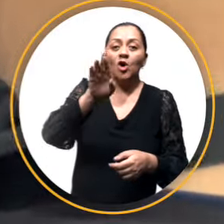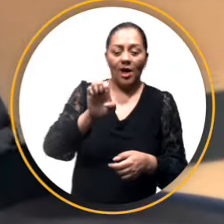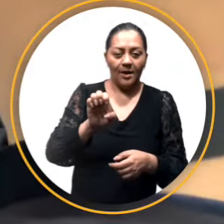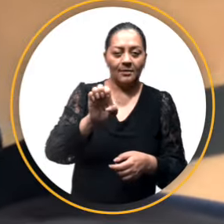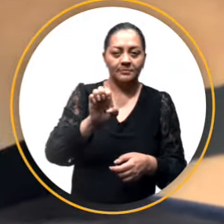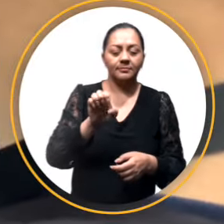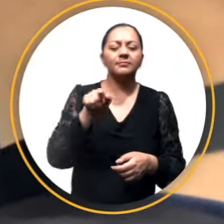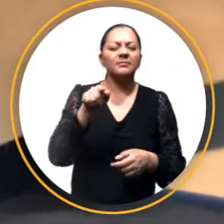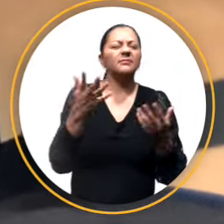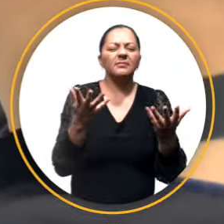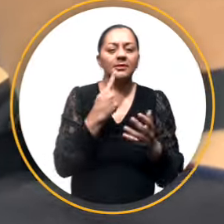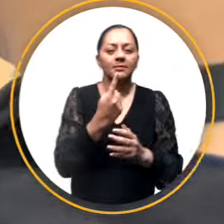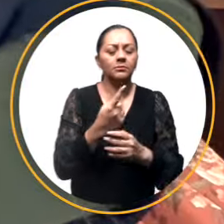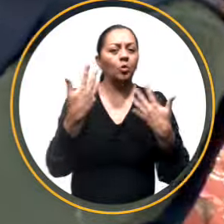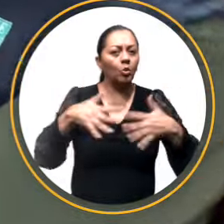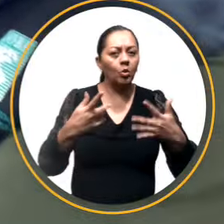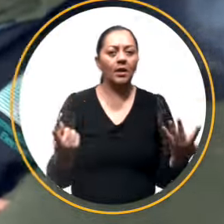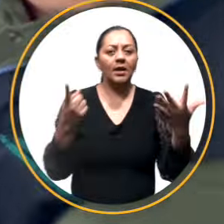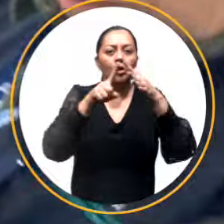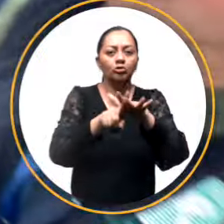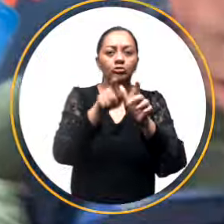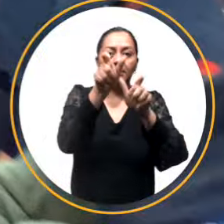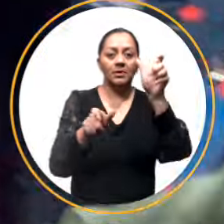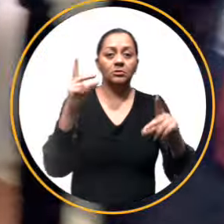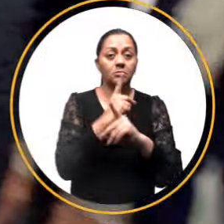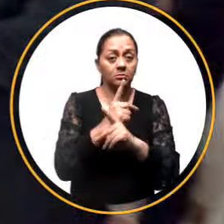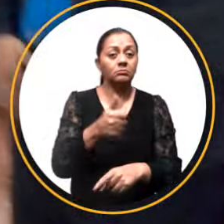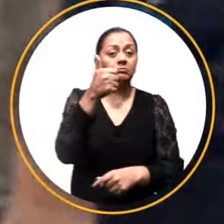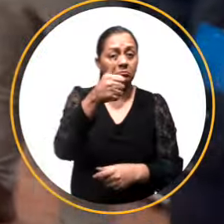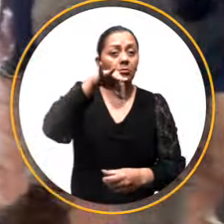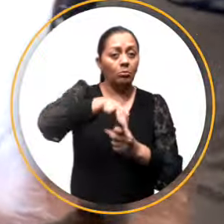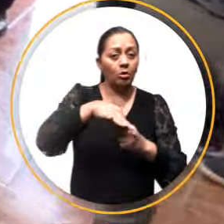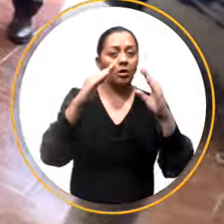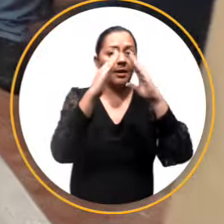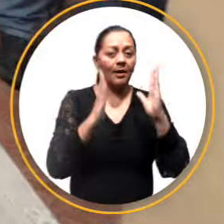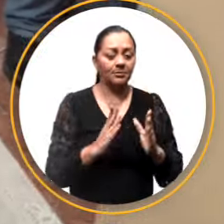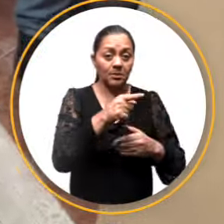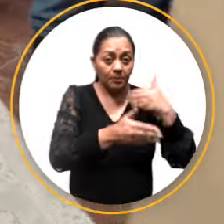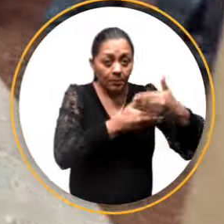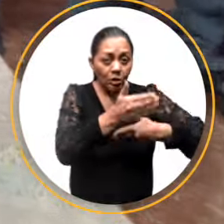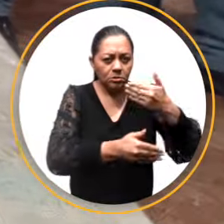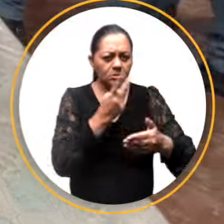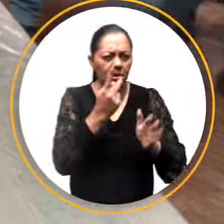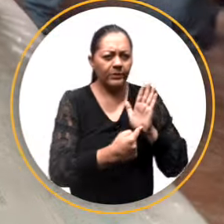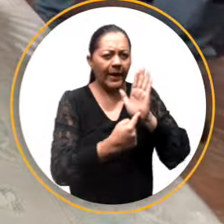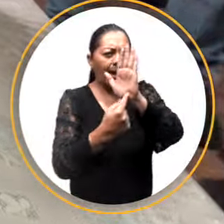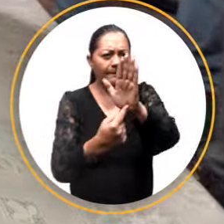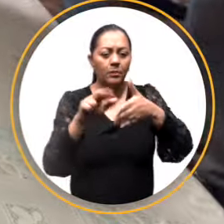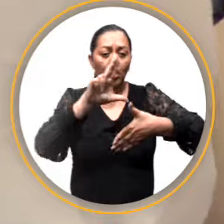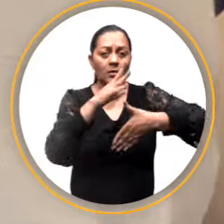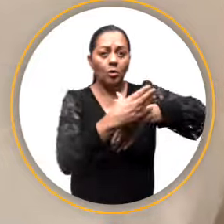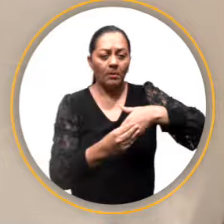Organismos Electorales, UNIORE, destacó la inclusión de personas con discapacidad a través del voto en casa, proceso que nos ha convertido en un